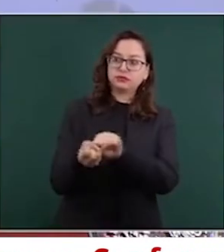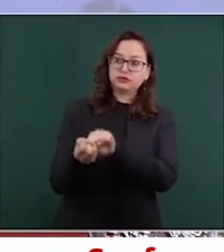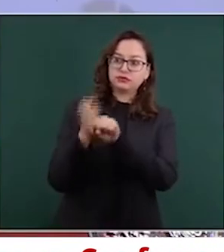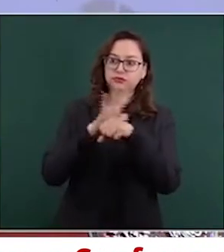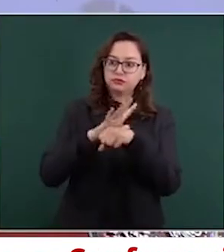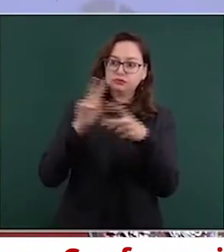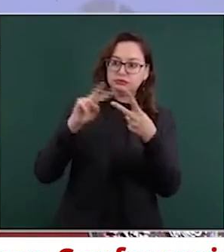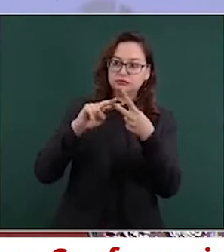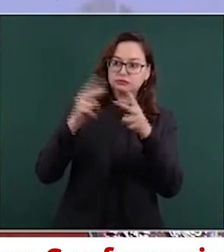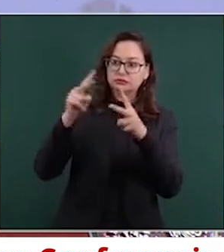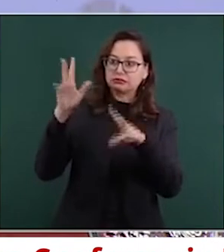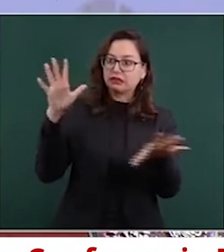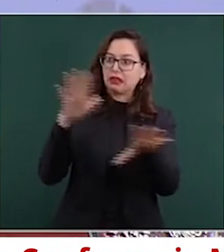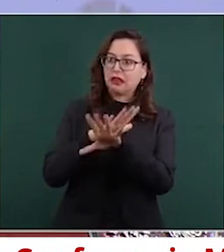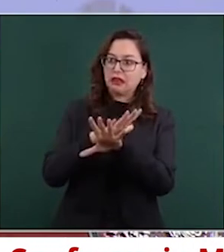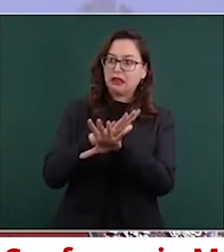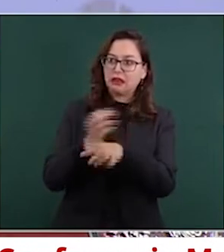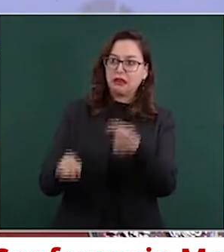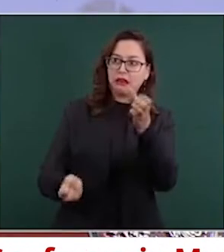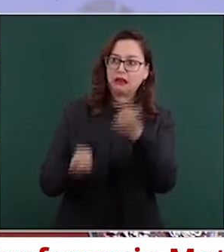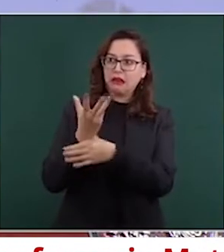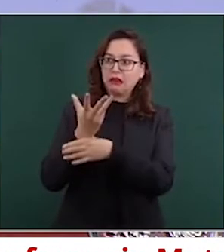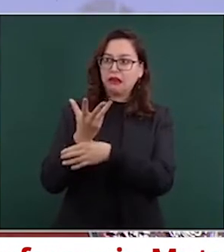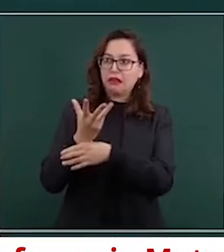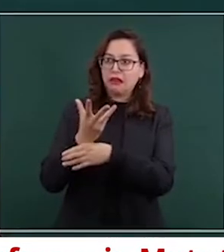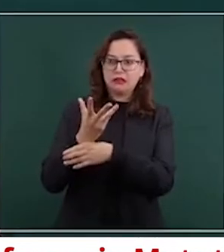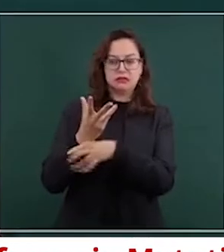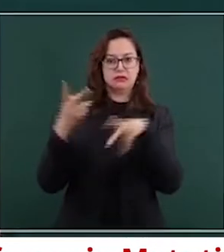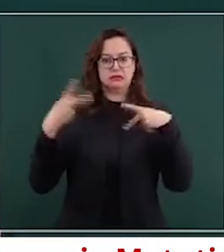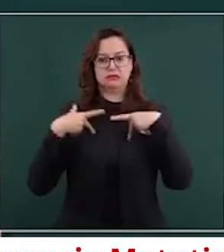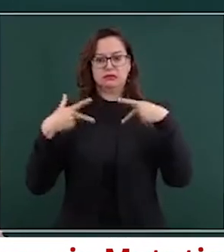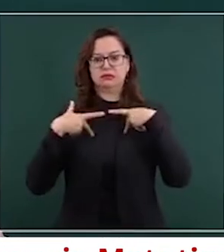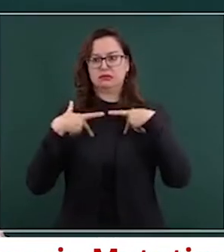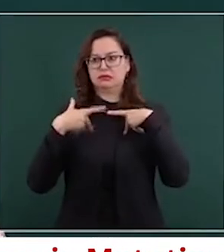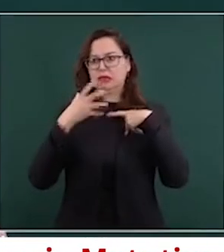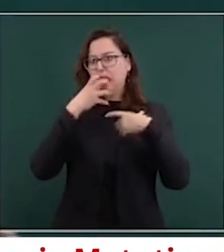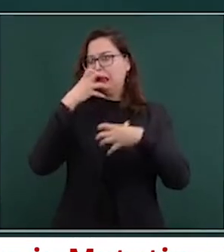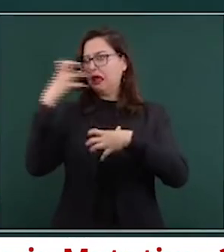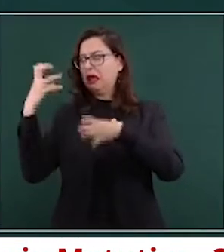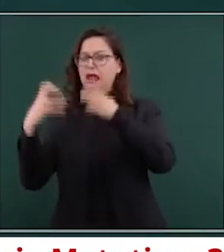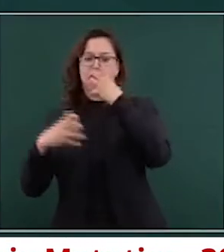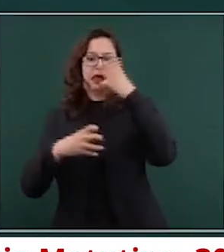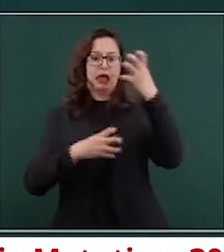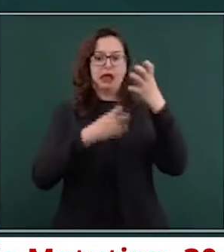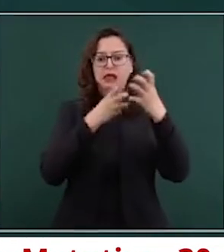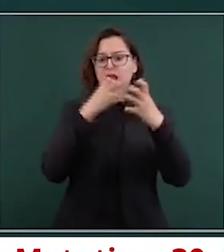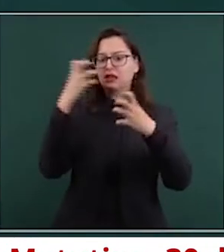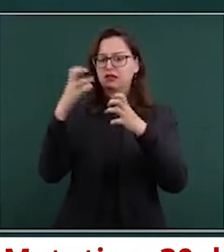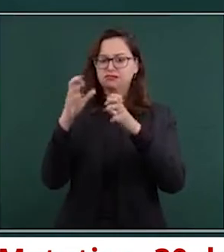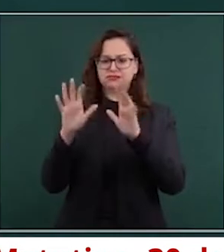y quisimos